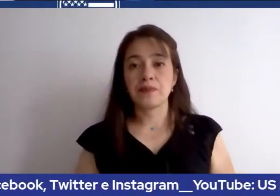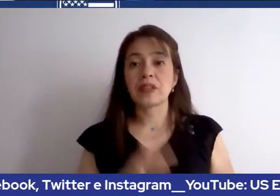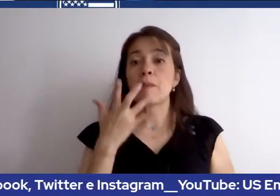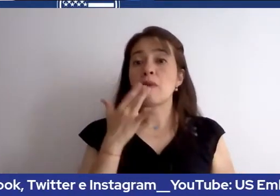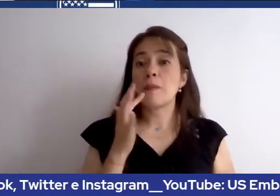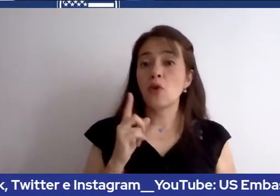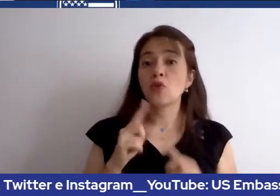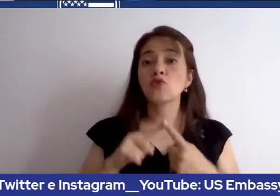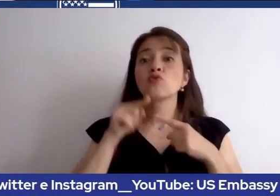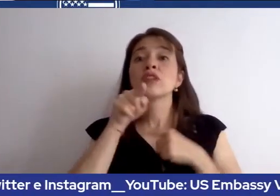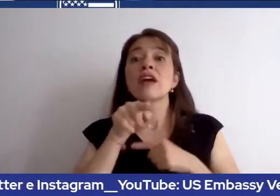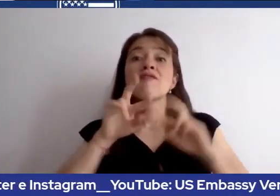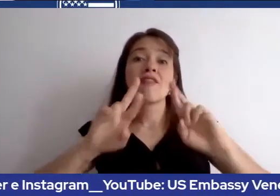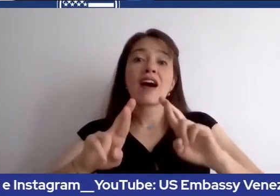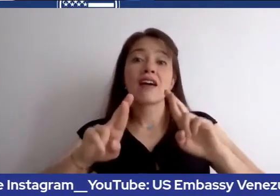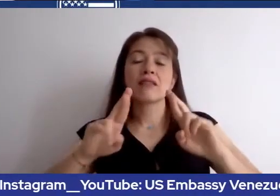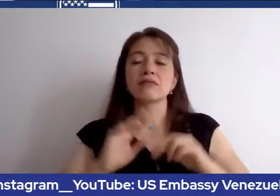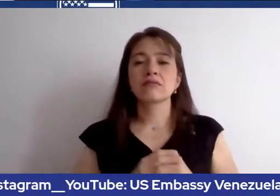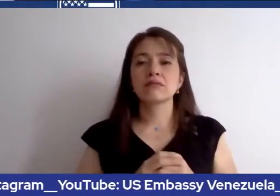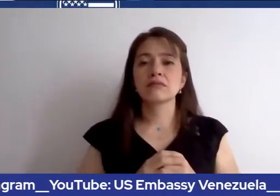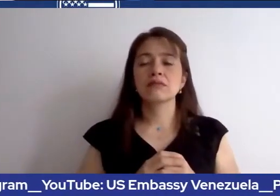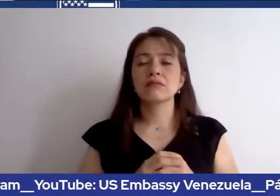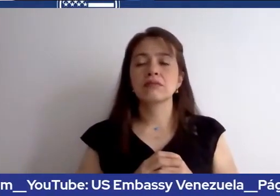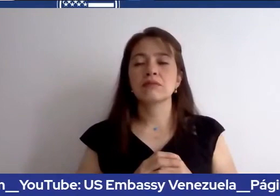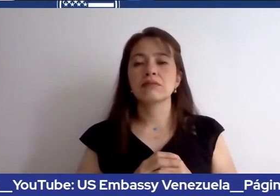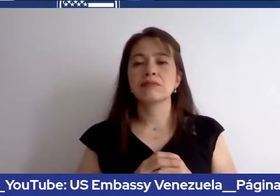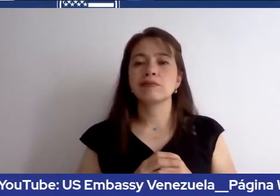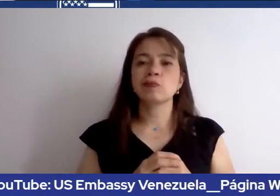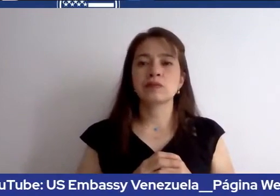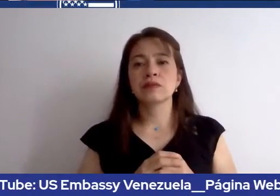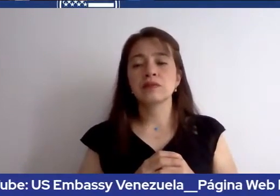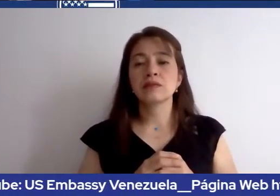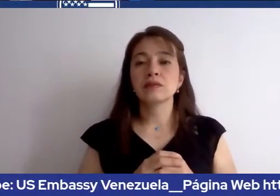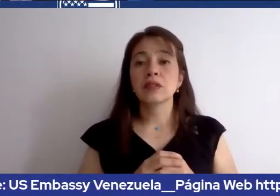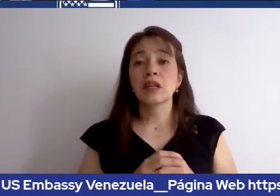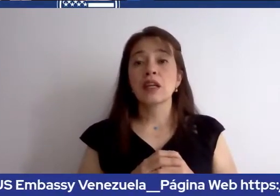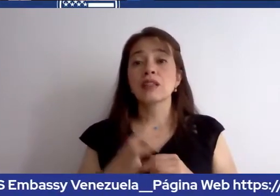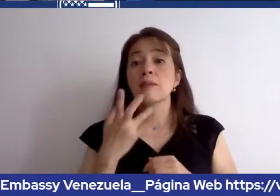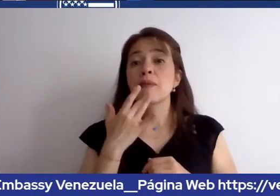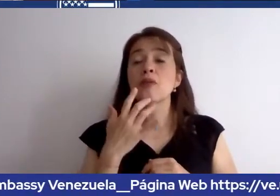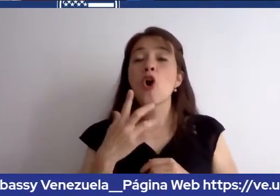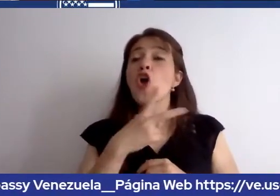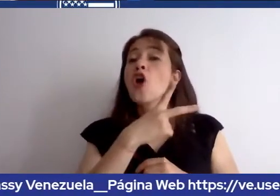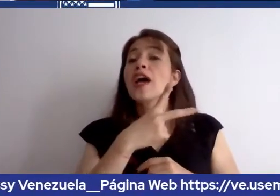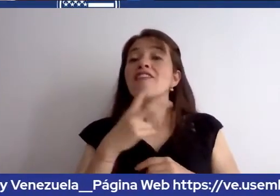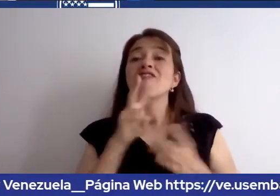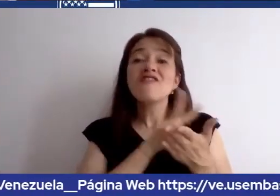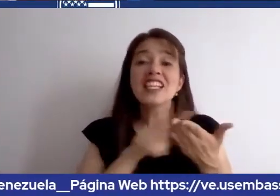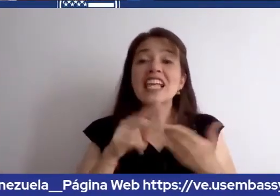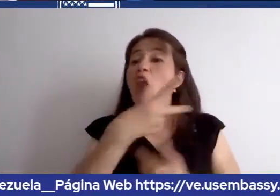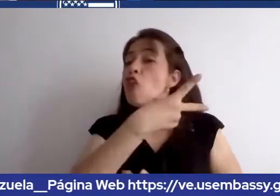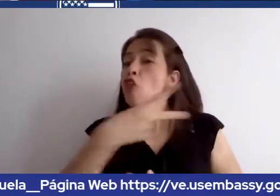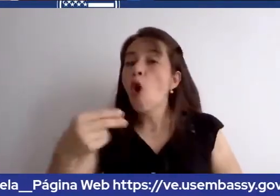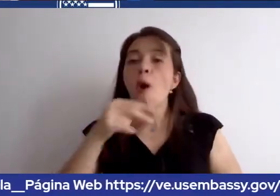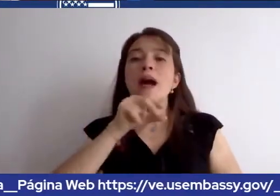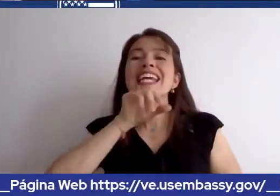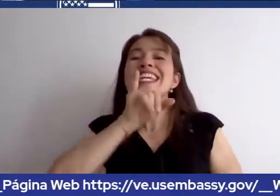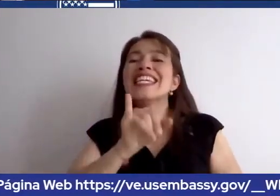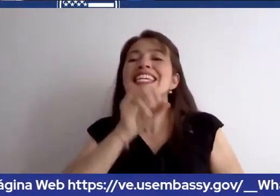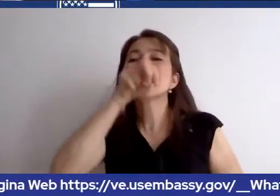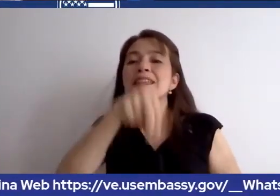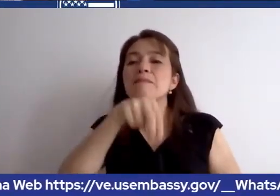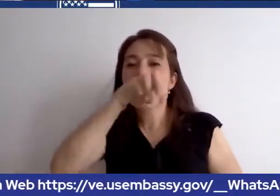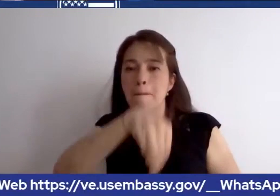esta pregunta se trata de visas no migrantes en este caso si